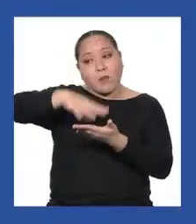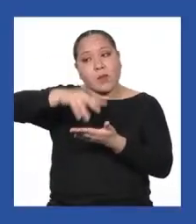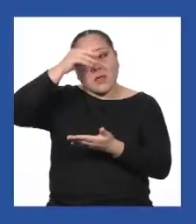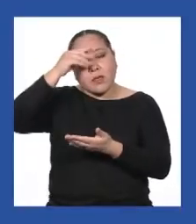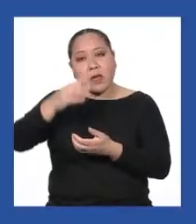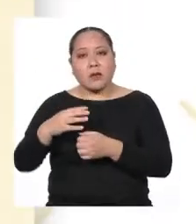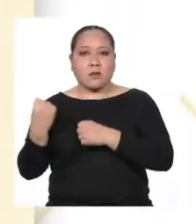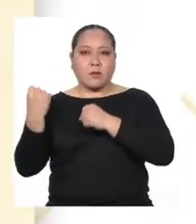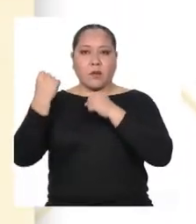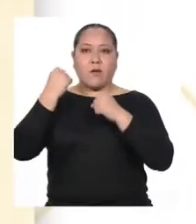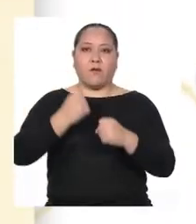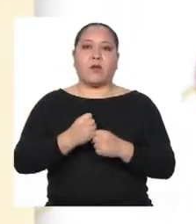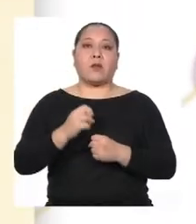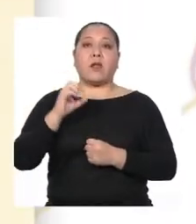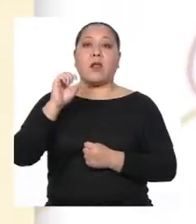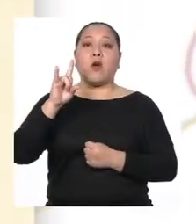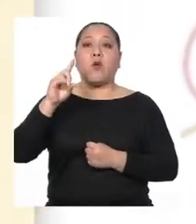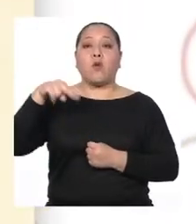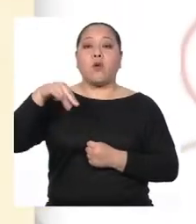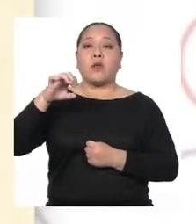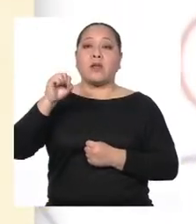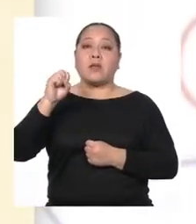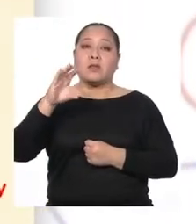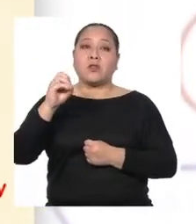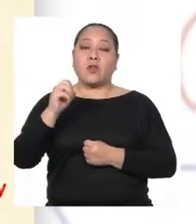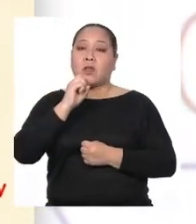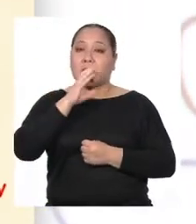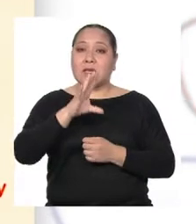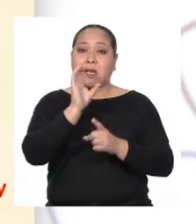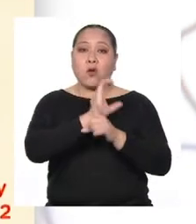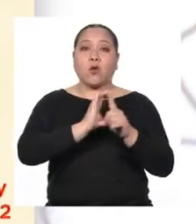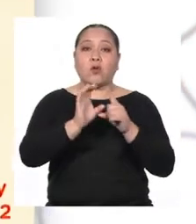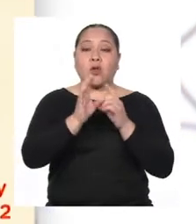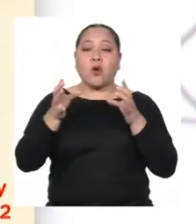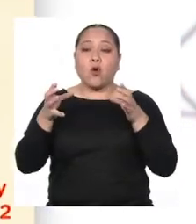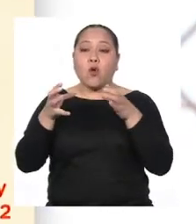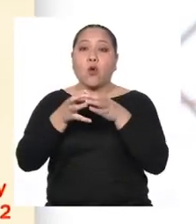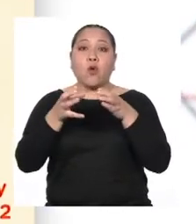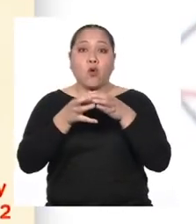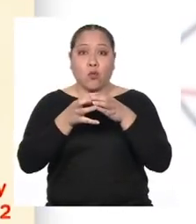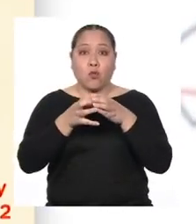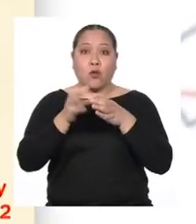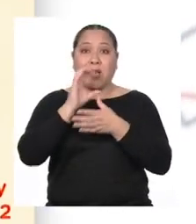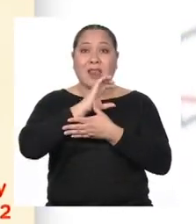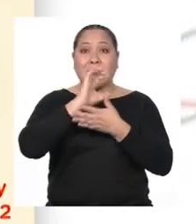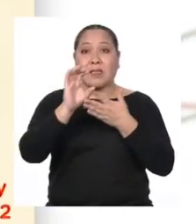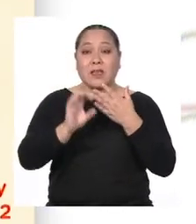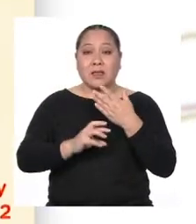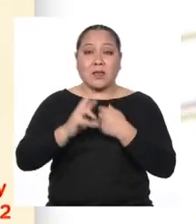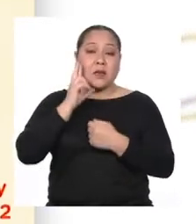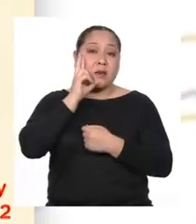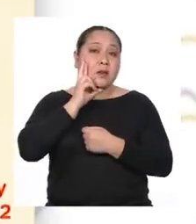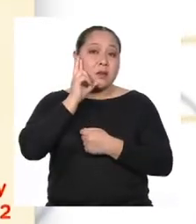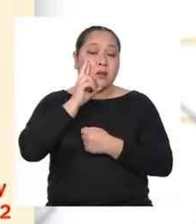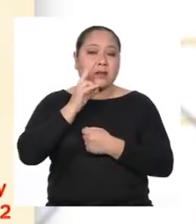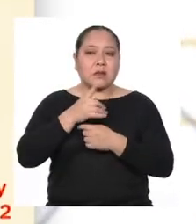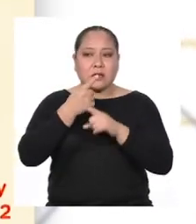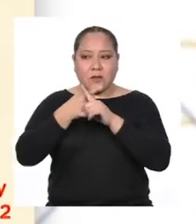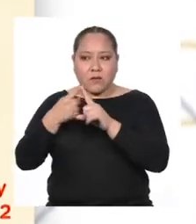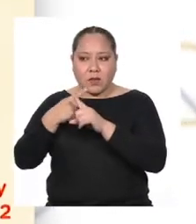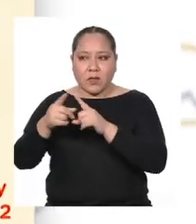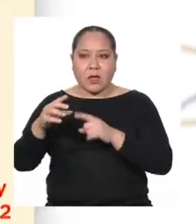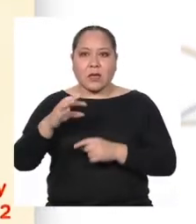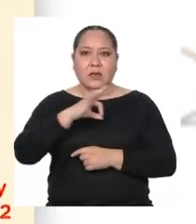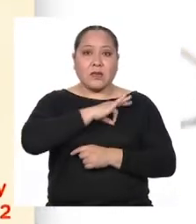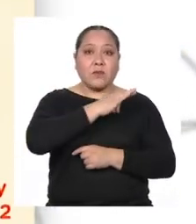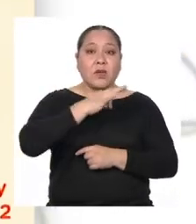fuertes La UNESCO define la cultura como el conjunto de los rasgos Distintivos, espirituales